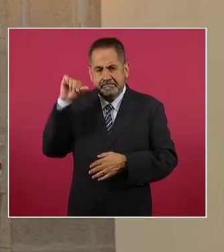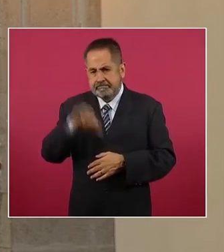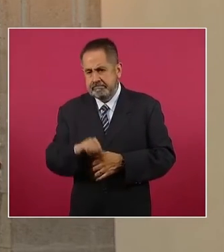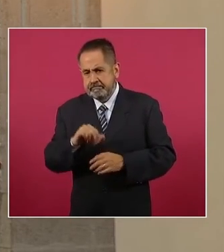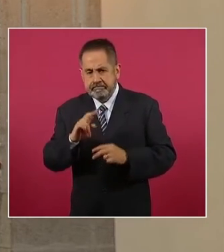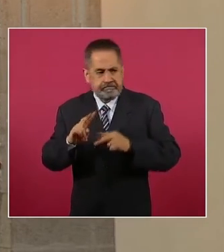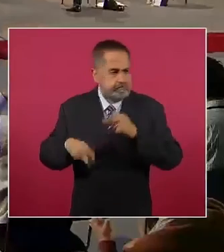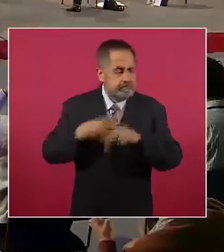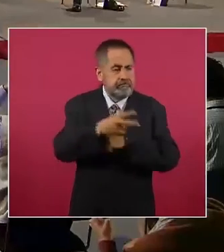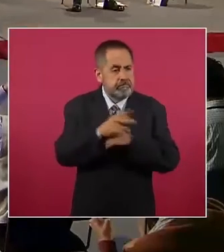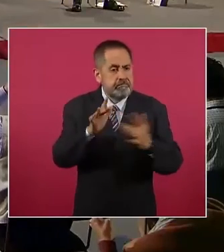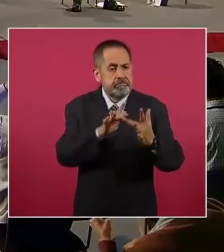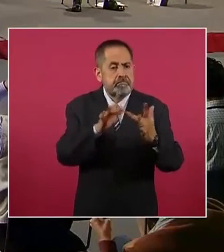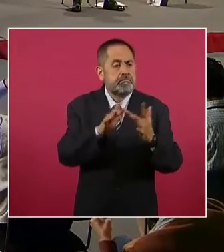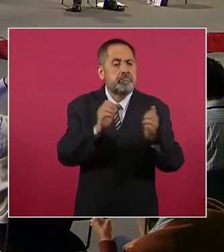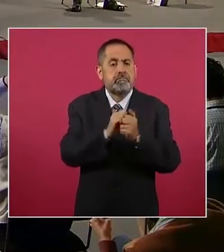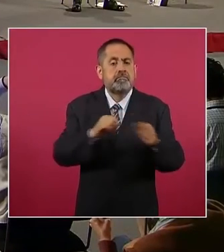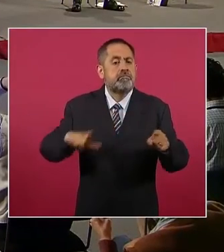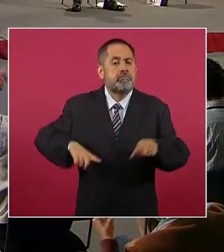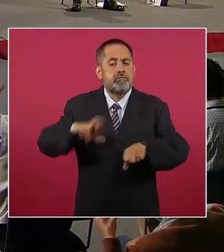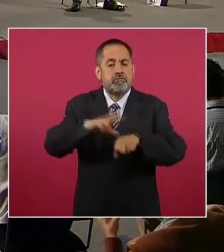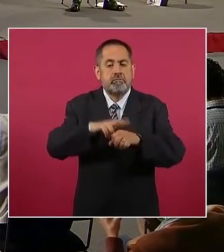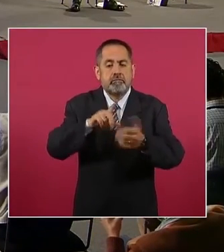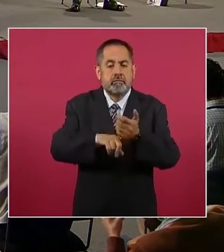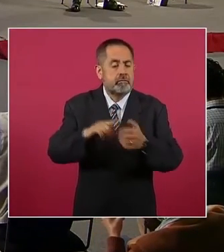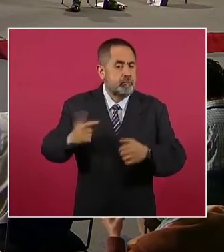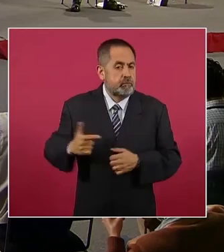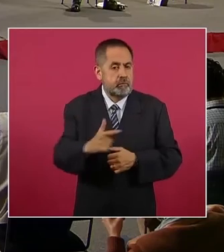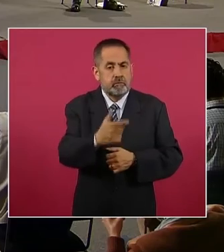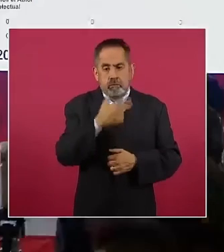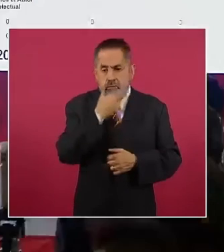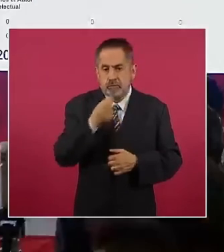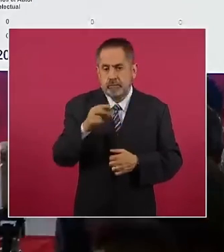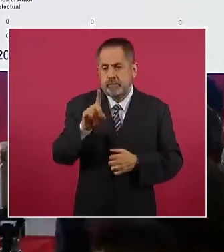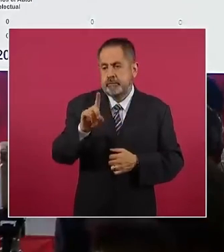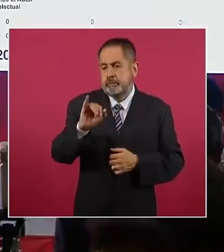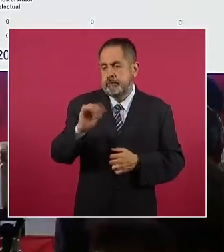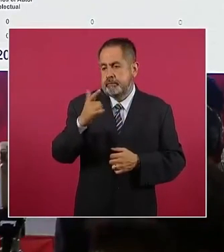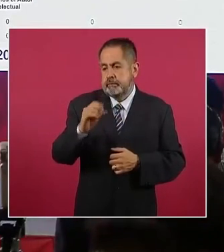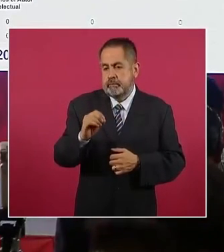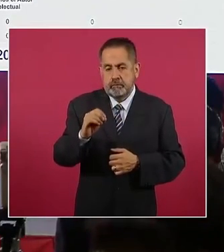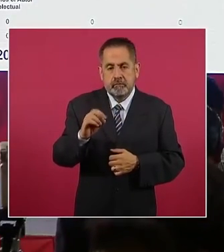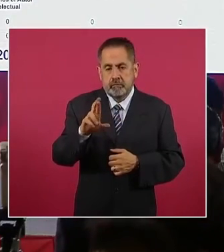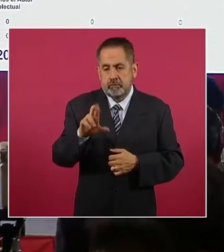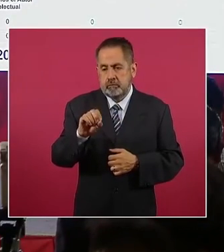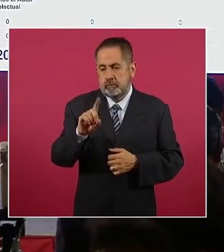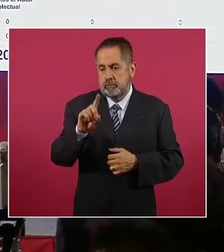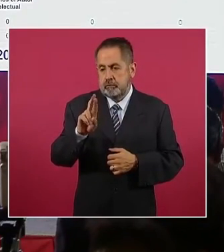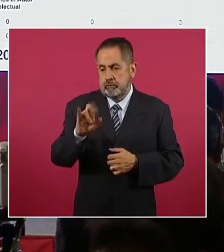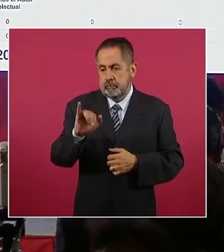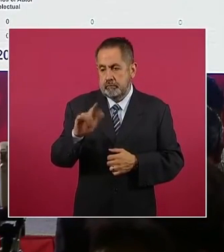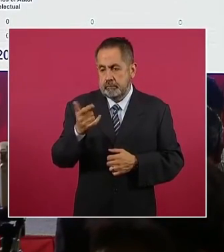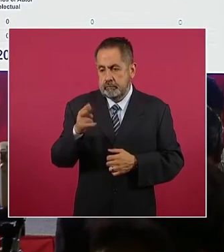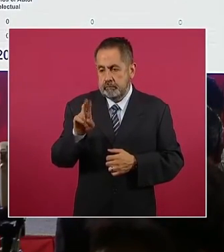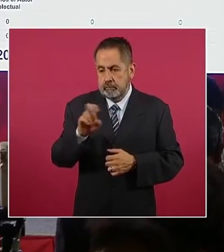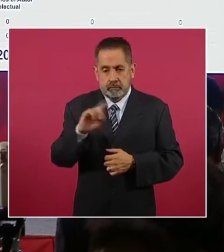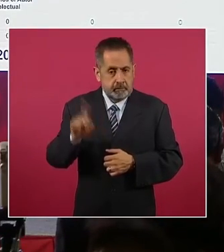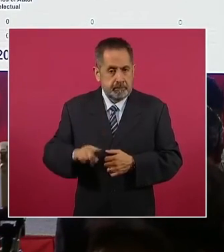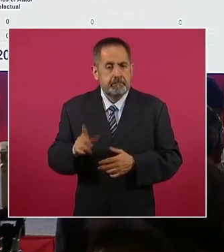comunicación con el gobernador de Guanajuato, Diego Sinue Rodríguez. Ya hay avances en la